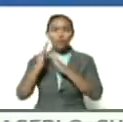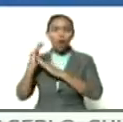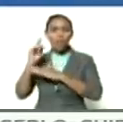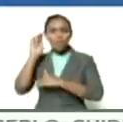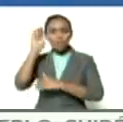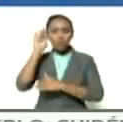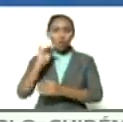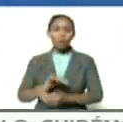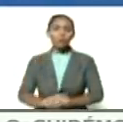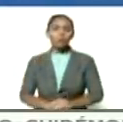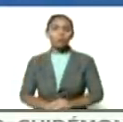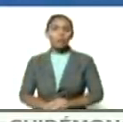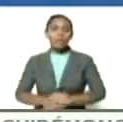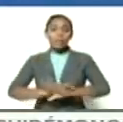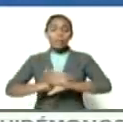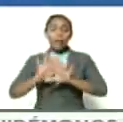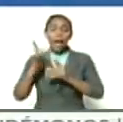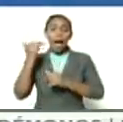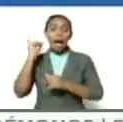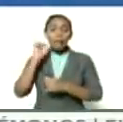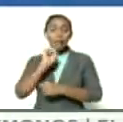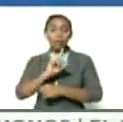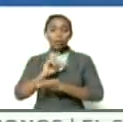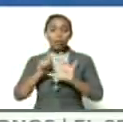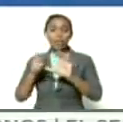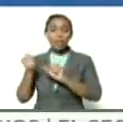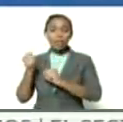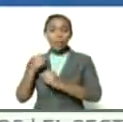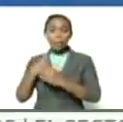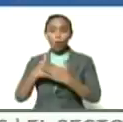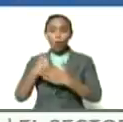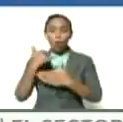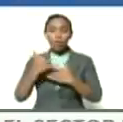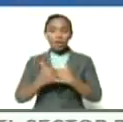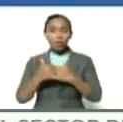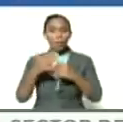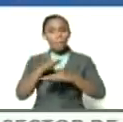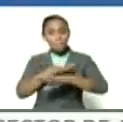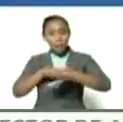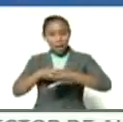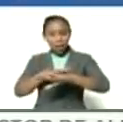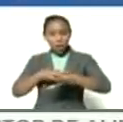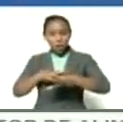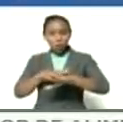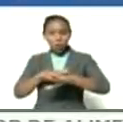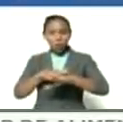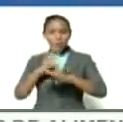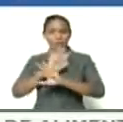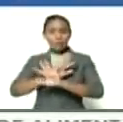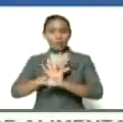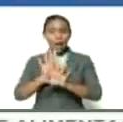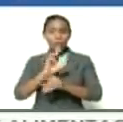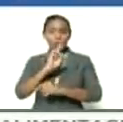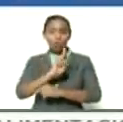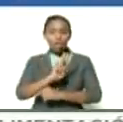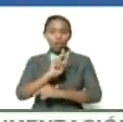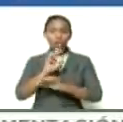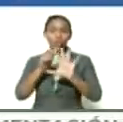futuro ya tenemos 160 proyectos perdón corrijo ya tenemos 260